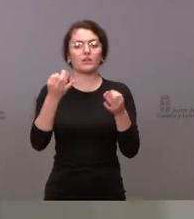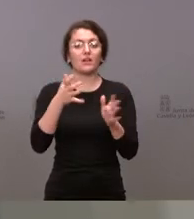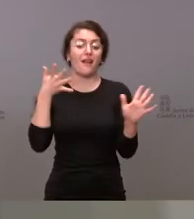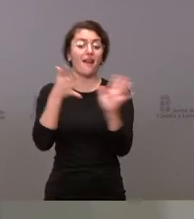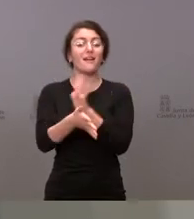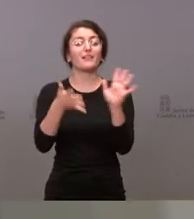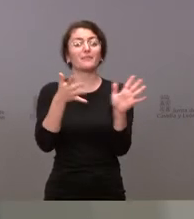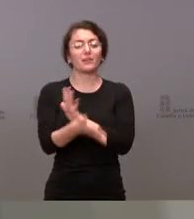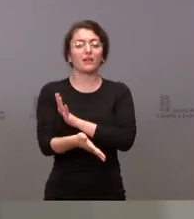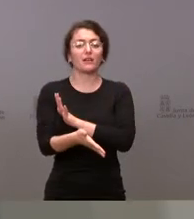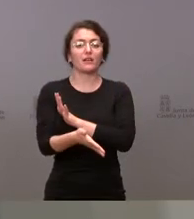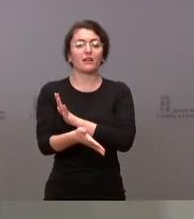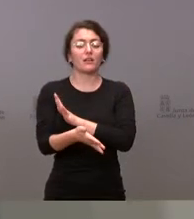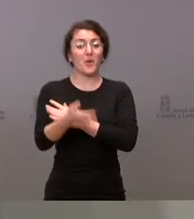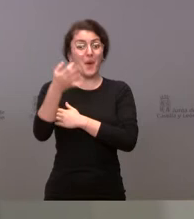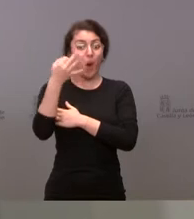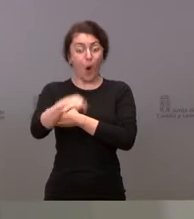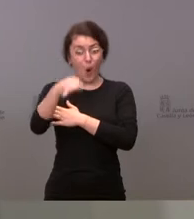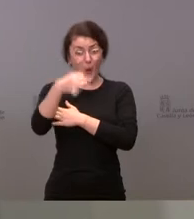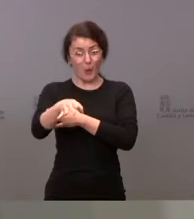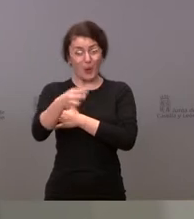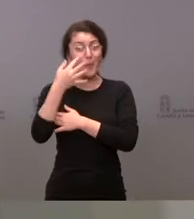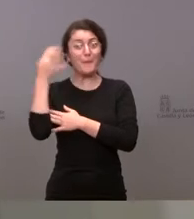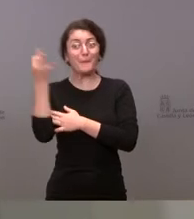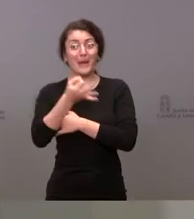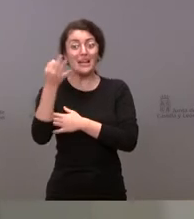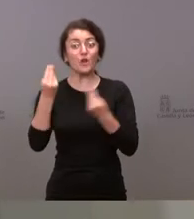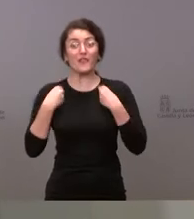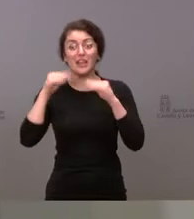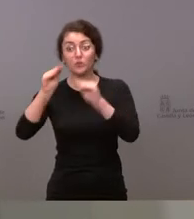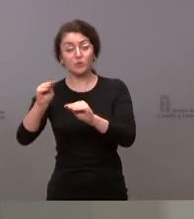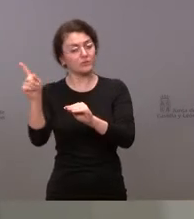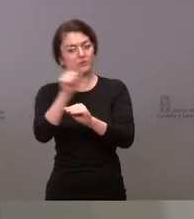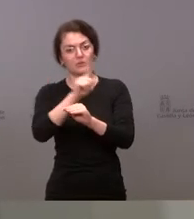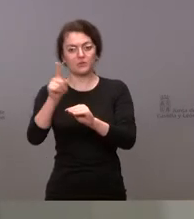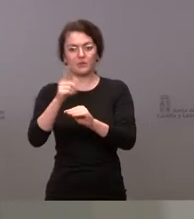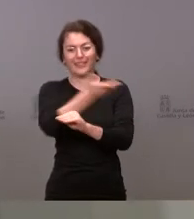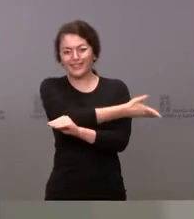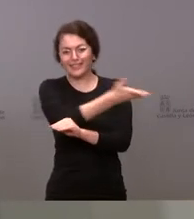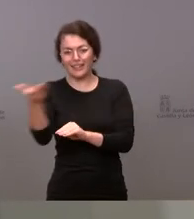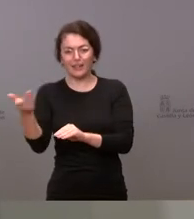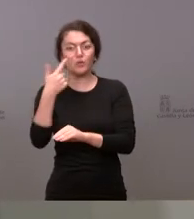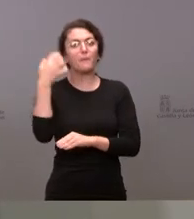que no solamente ponen en riesgo su vida y su salud, sino también los de aquellos seres queridos con los que tenga